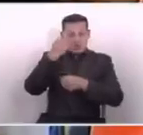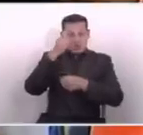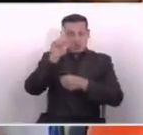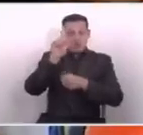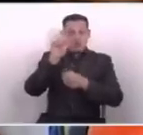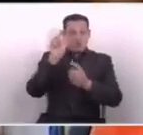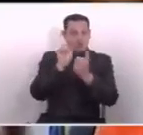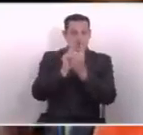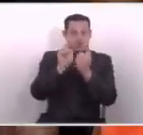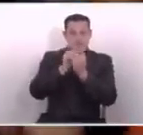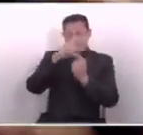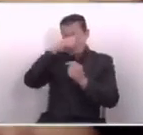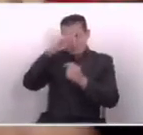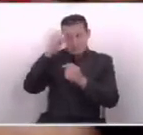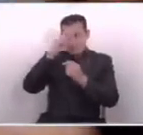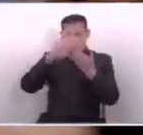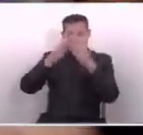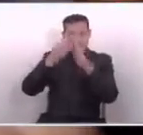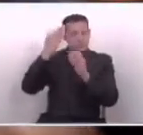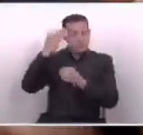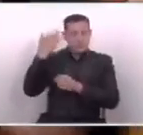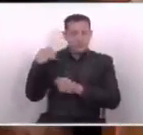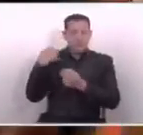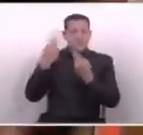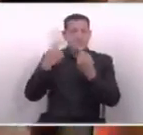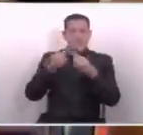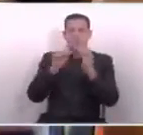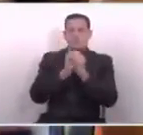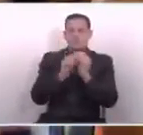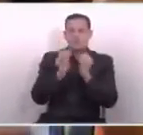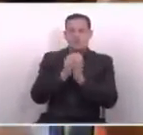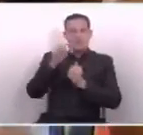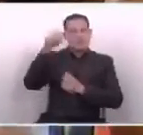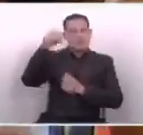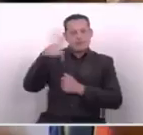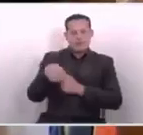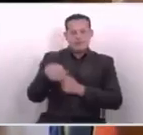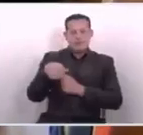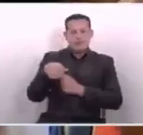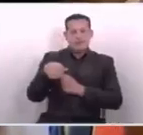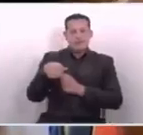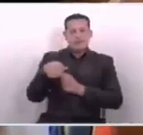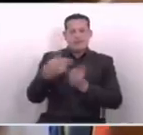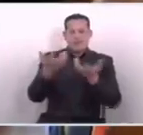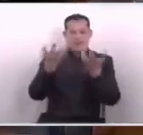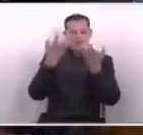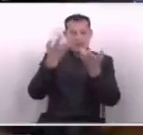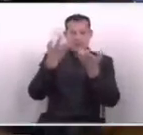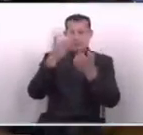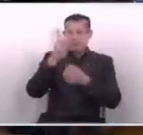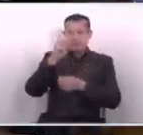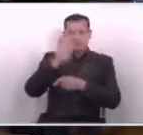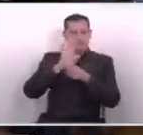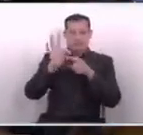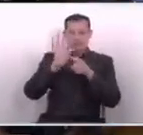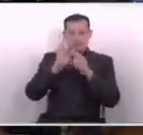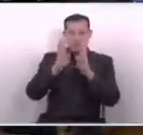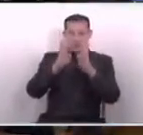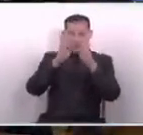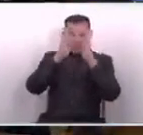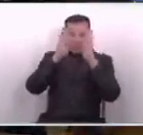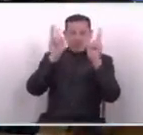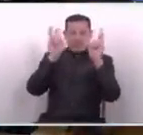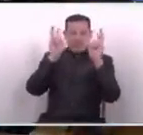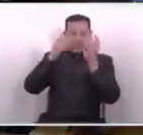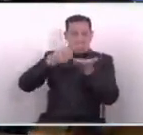trabajo de Ciudad Mujer. Pero el problema aquí es que hay tanta incapacidad para atender algunos